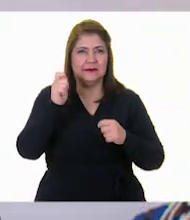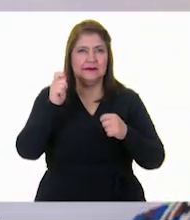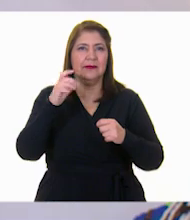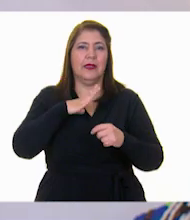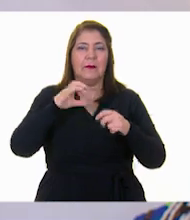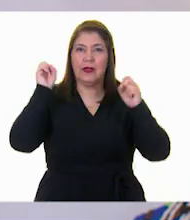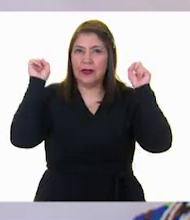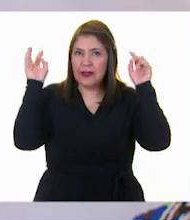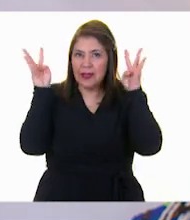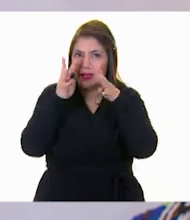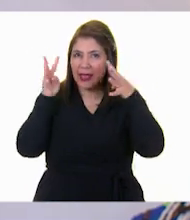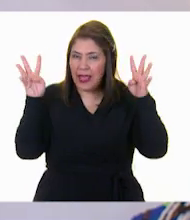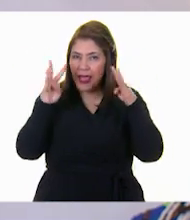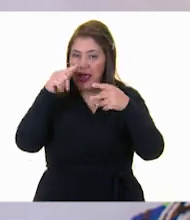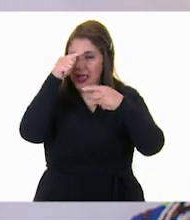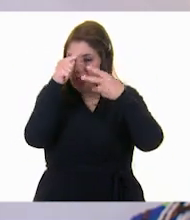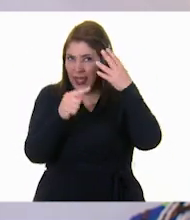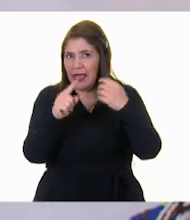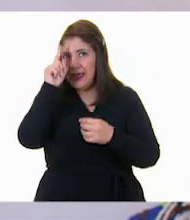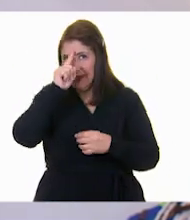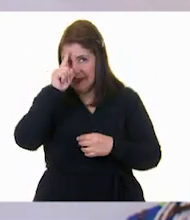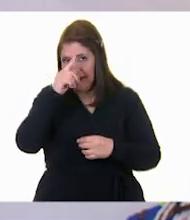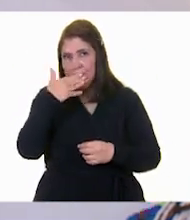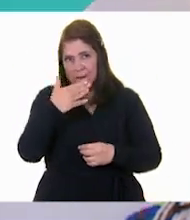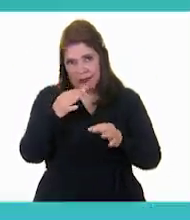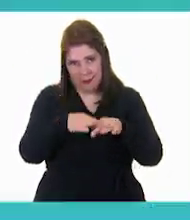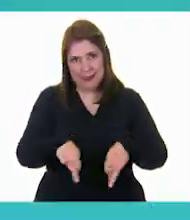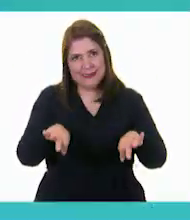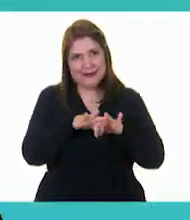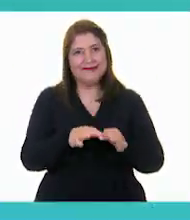con nuestro amigo Ajo Listo, que tiene unas recomendaciones muy buenas?